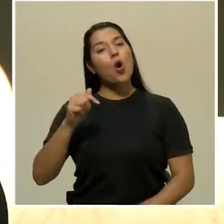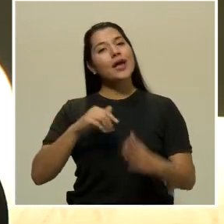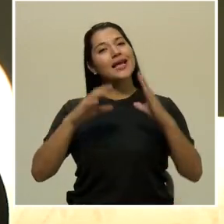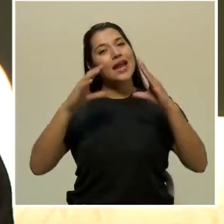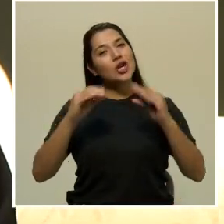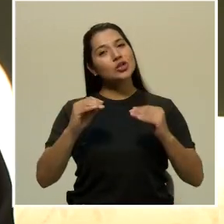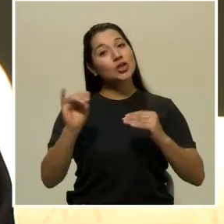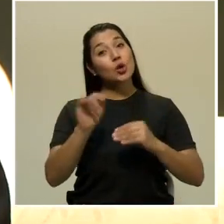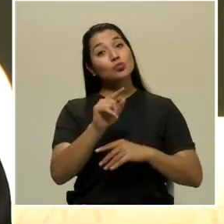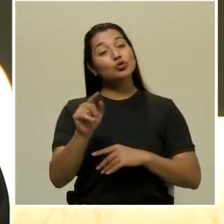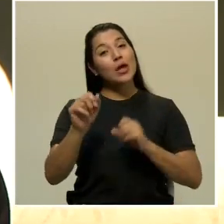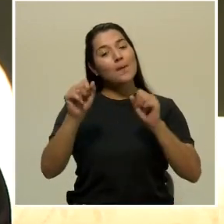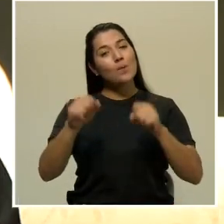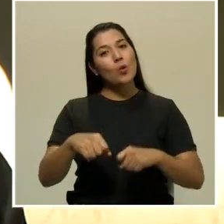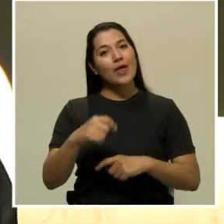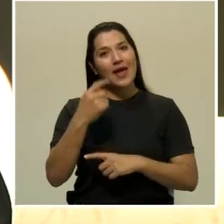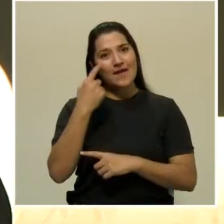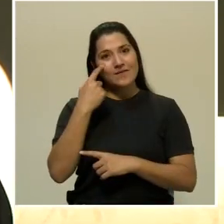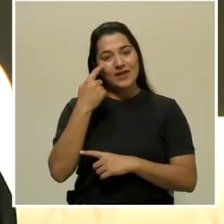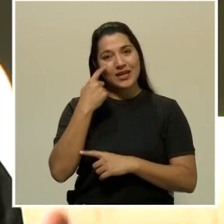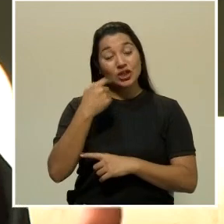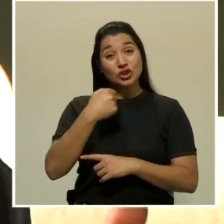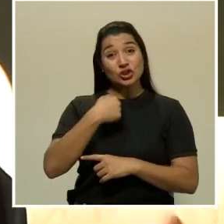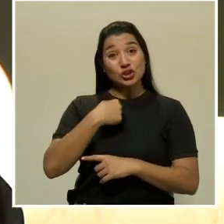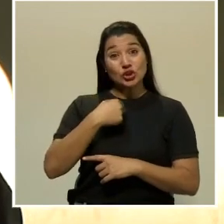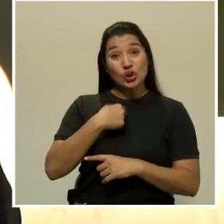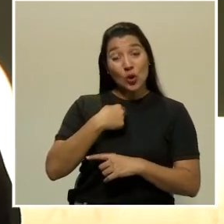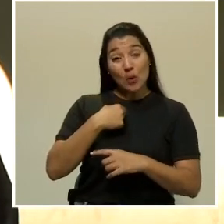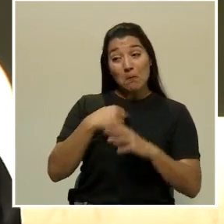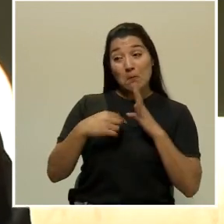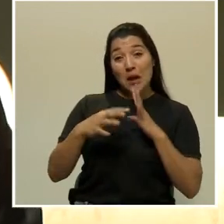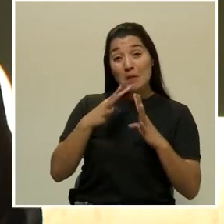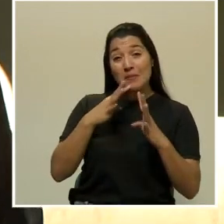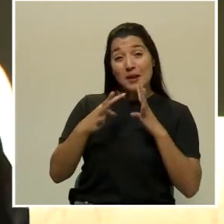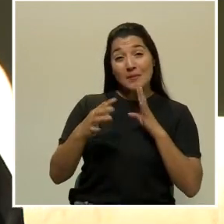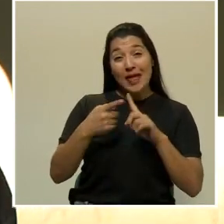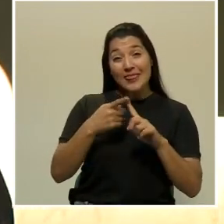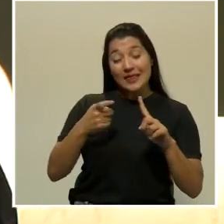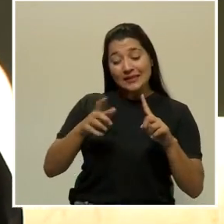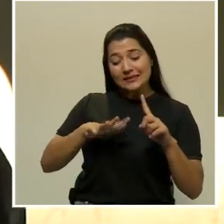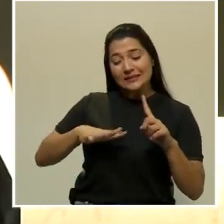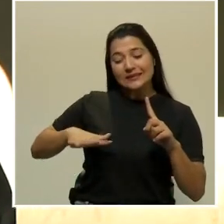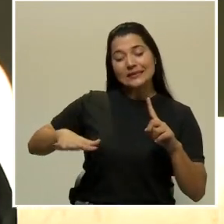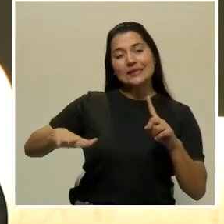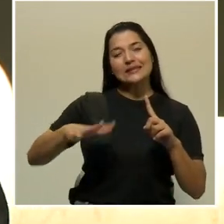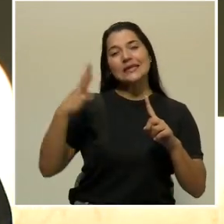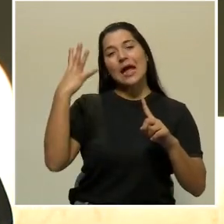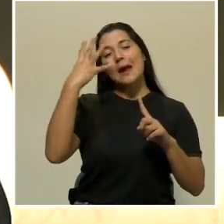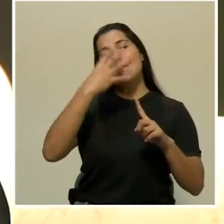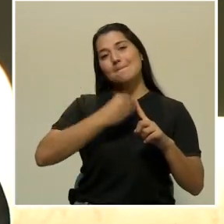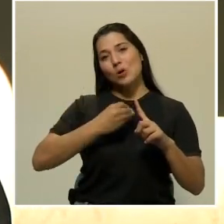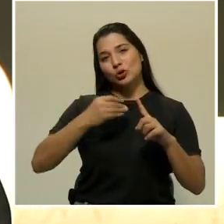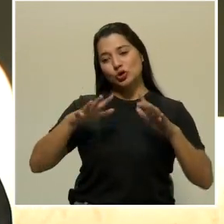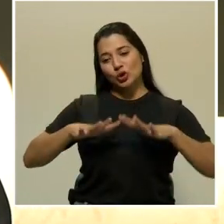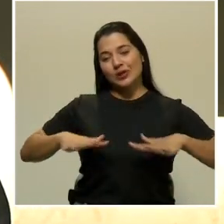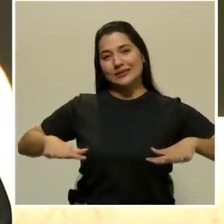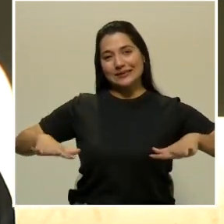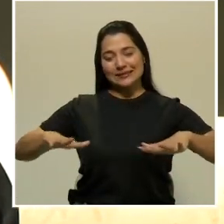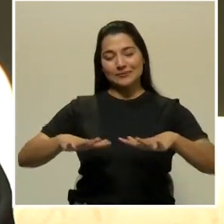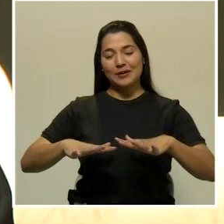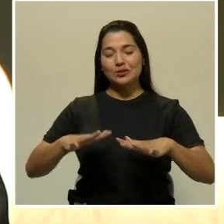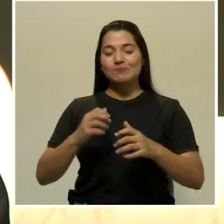conversaciones las estoy haciendo desde este maravilloso espacio tan querido para todos los